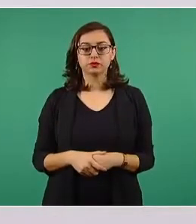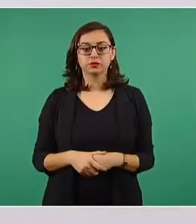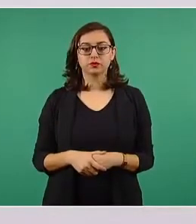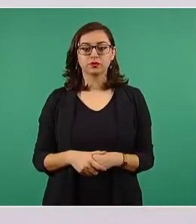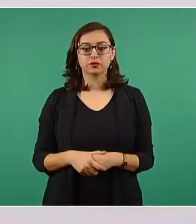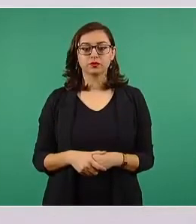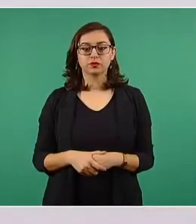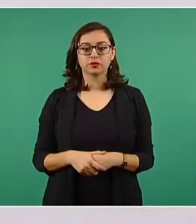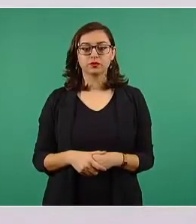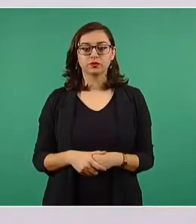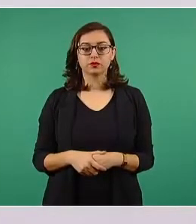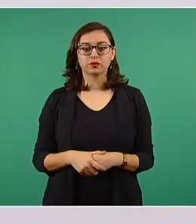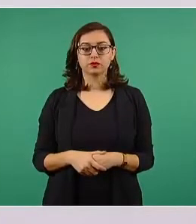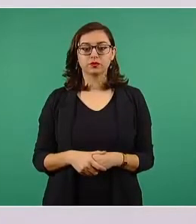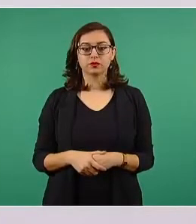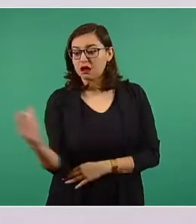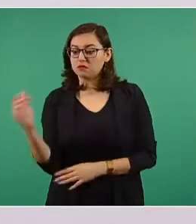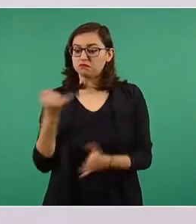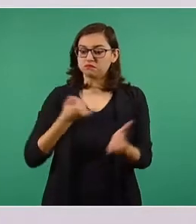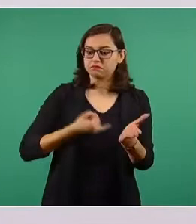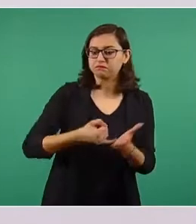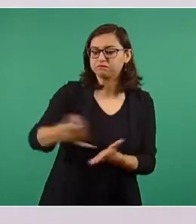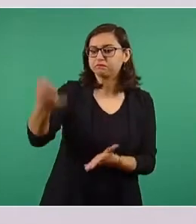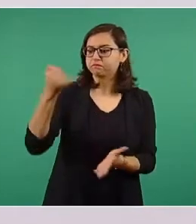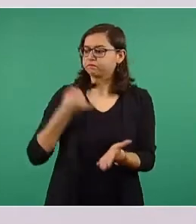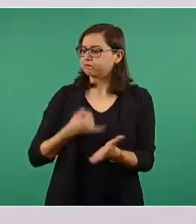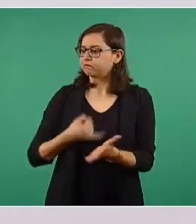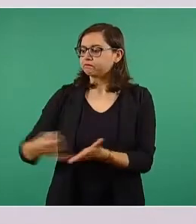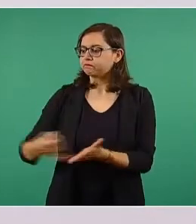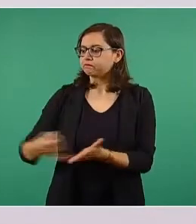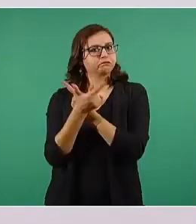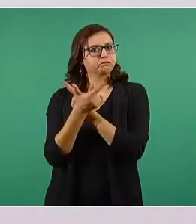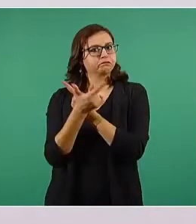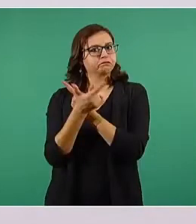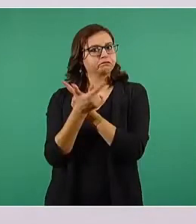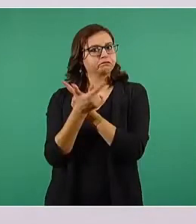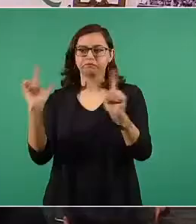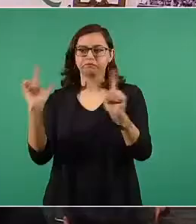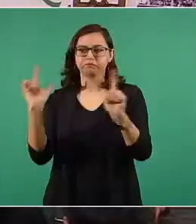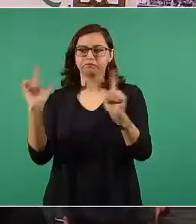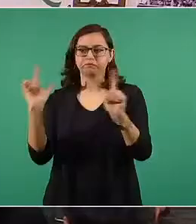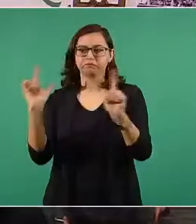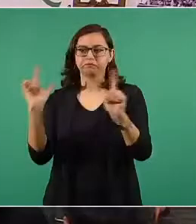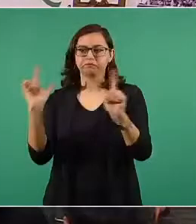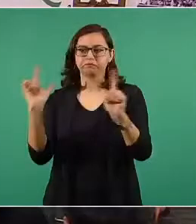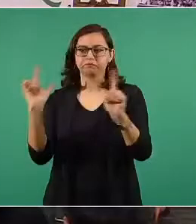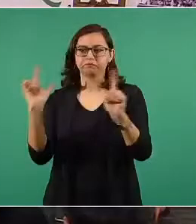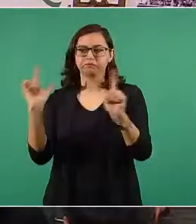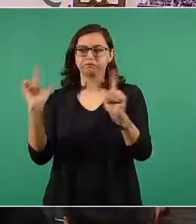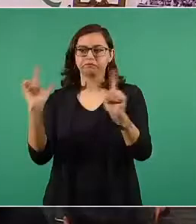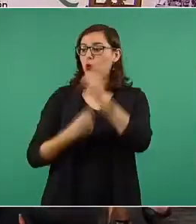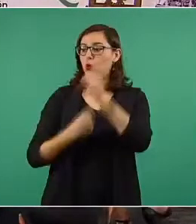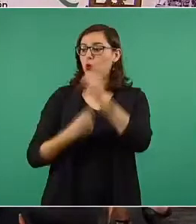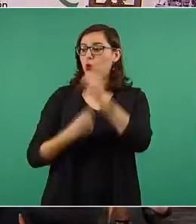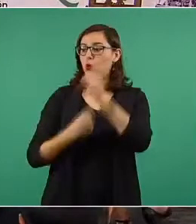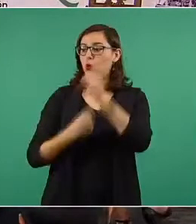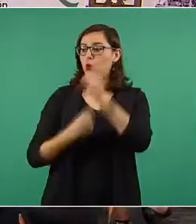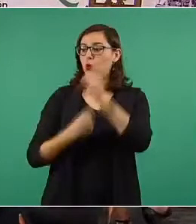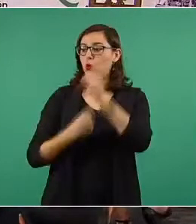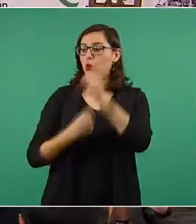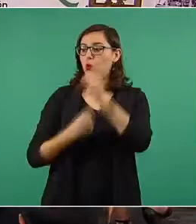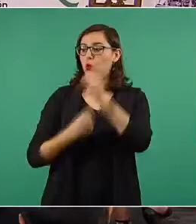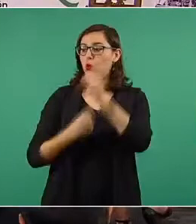sin limitaciones. El año pasado la producción agropecuaria aumentó 2 por ciento